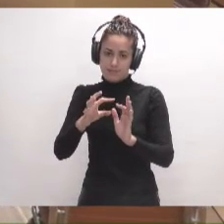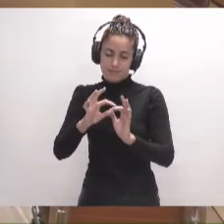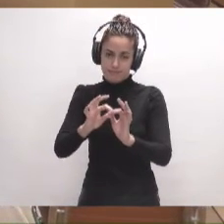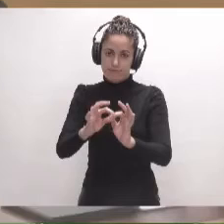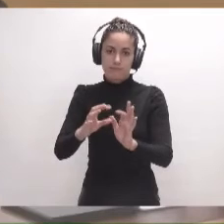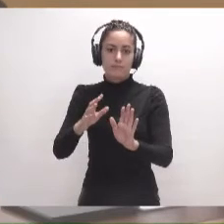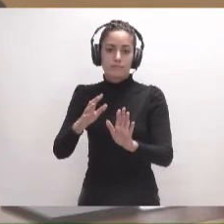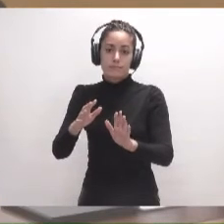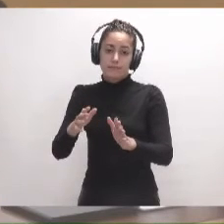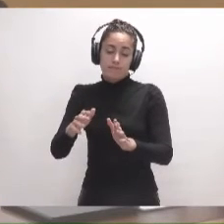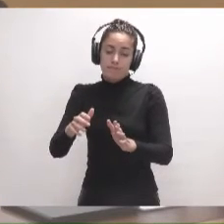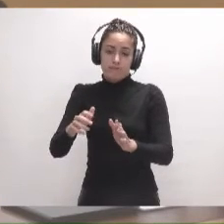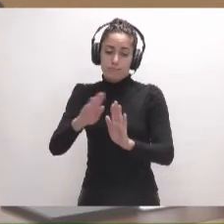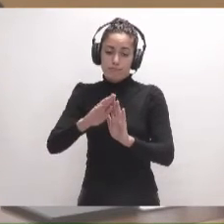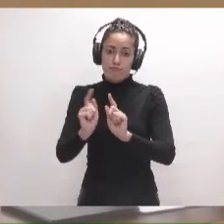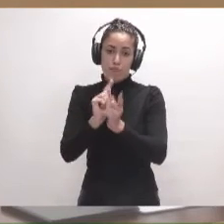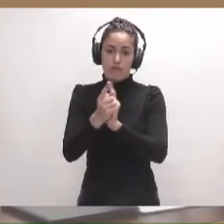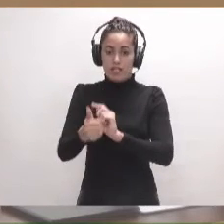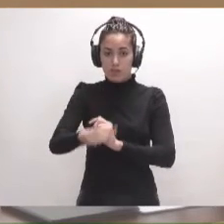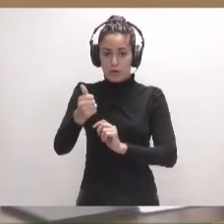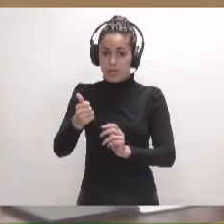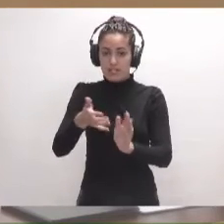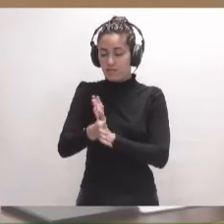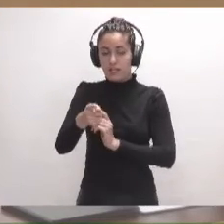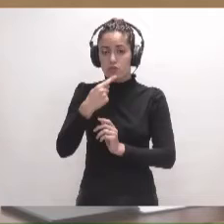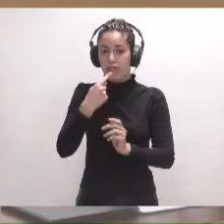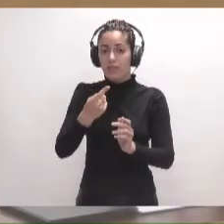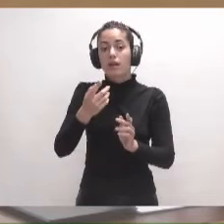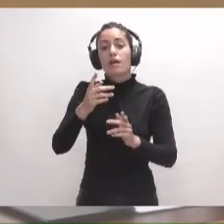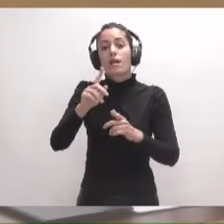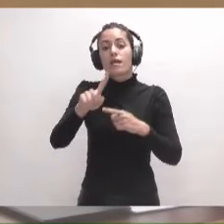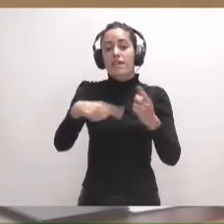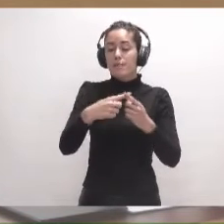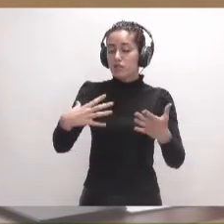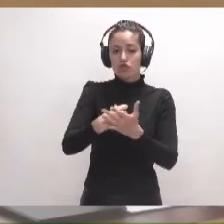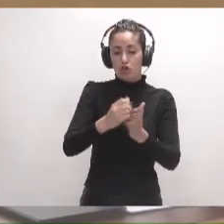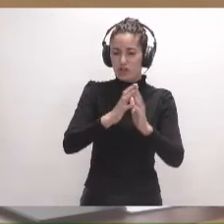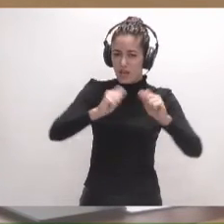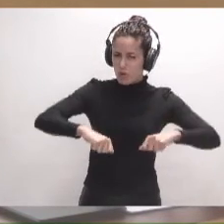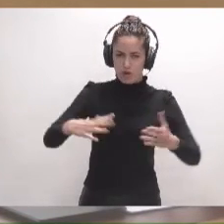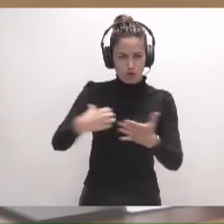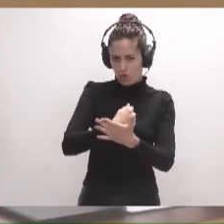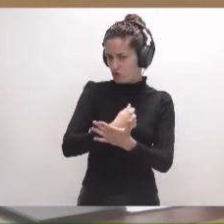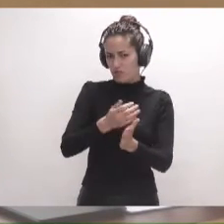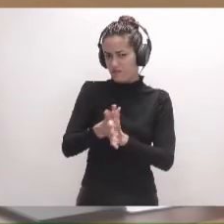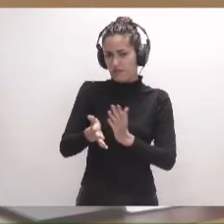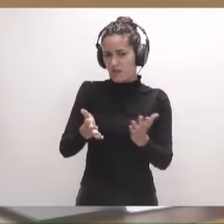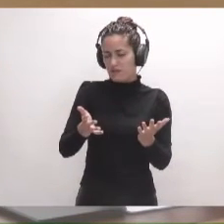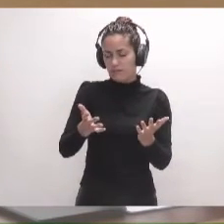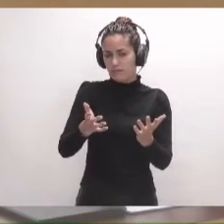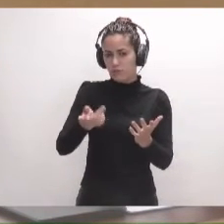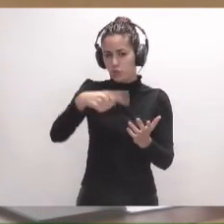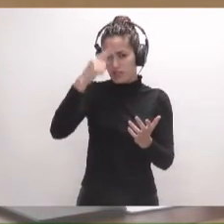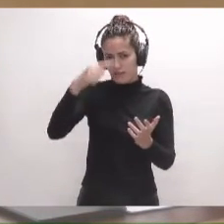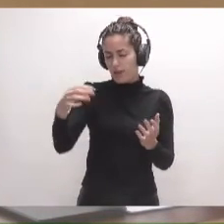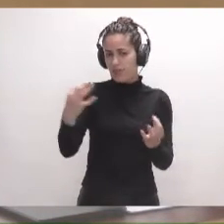poder aprobar estas modificaciones. Por tanto, eso es punto de partida. Y, segundo, en el fondo estamos todos de acuerdo. En el fondo estamos de acuerdo. Y, además, ustedes lo